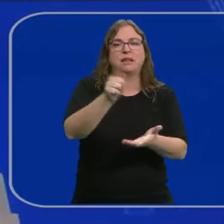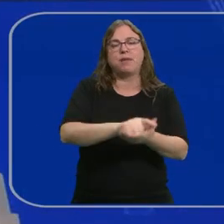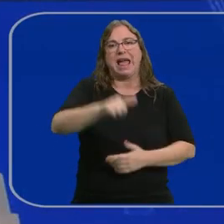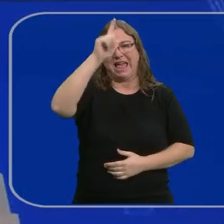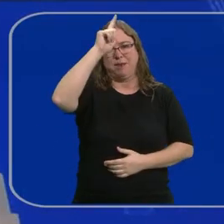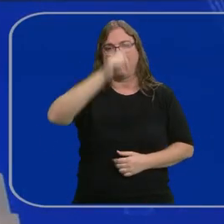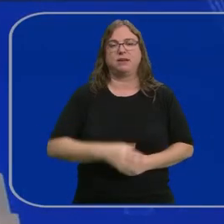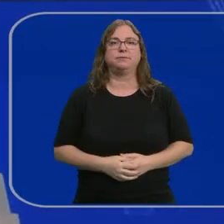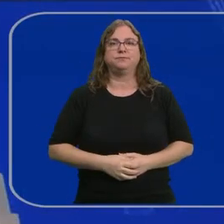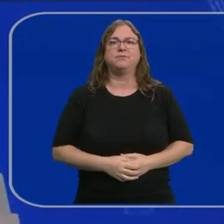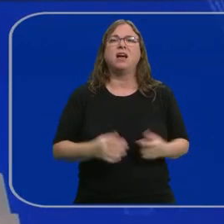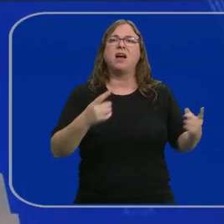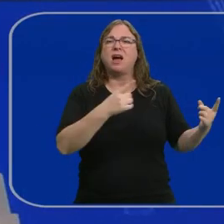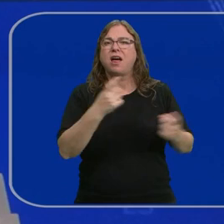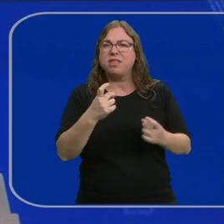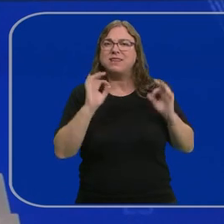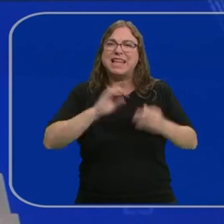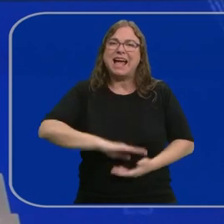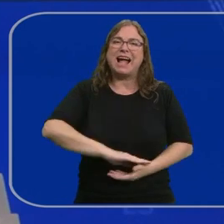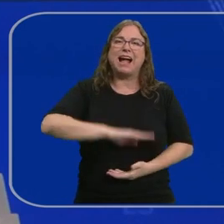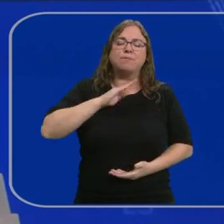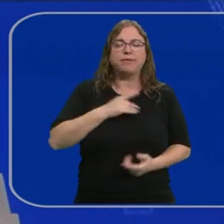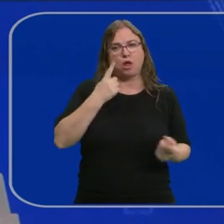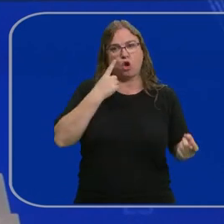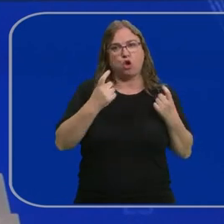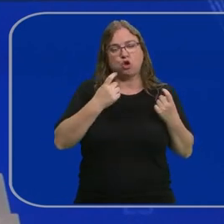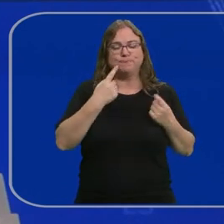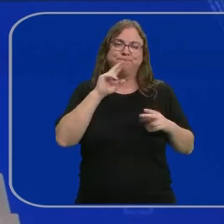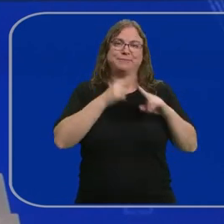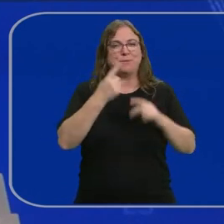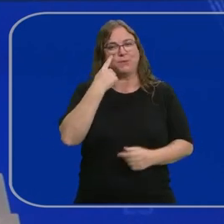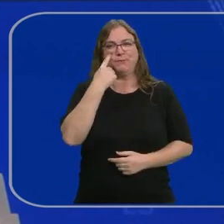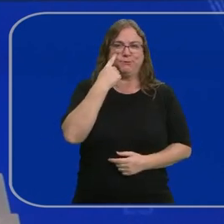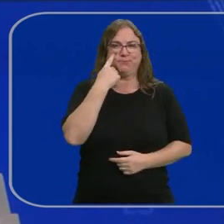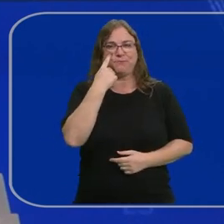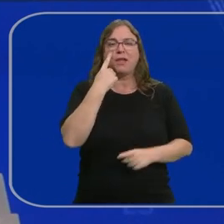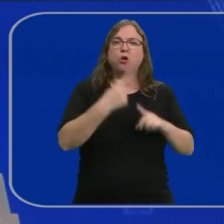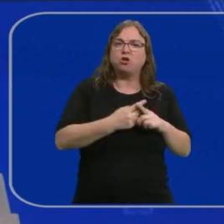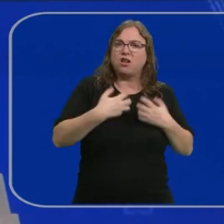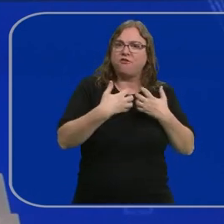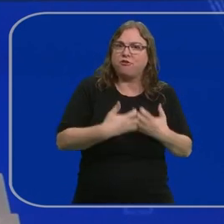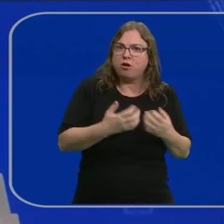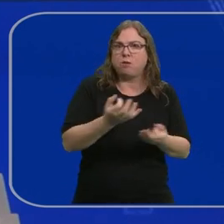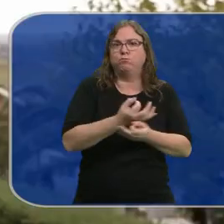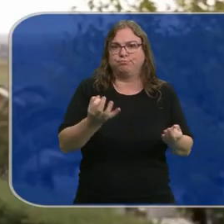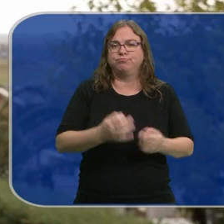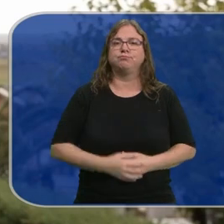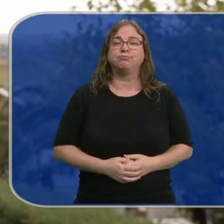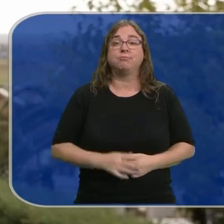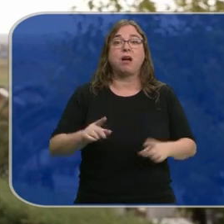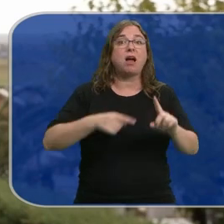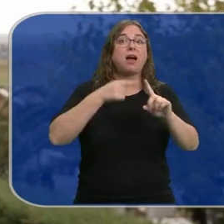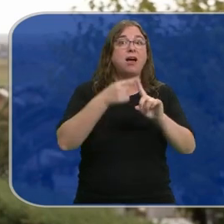necesario mantener una capacidad de monitoreo, vigilar que las cosas funcionan correctamente.